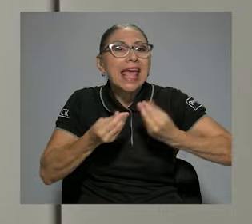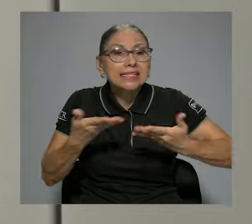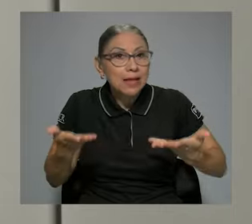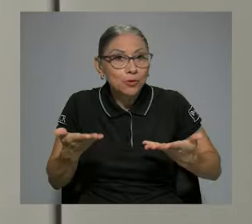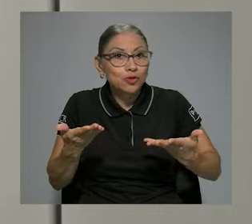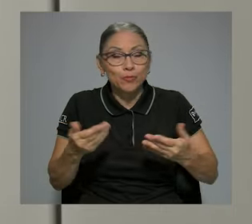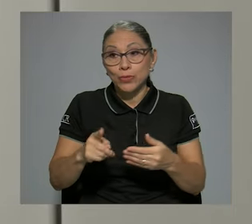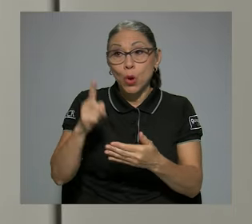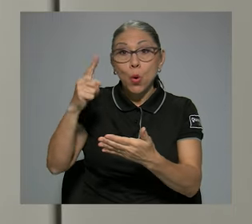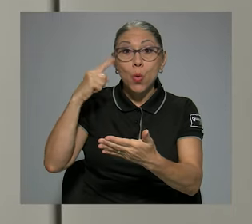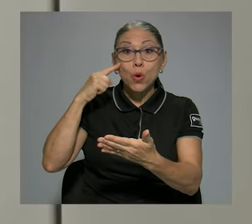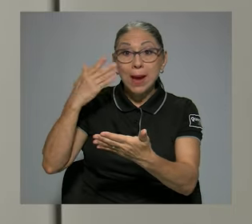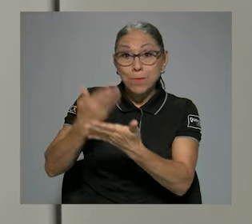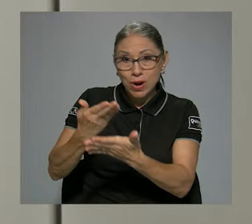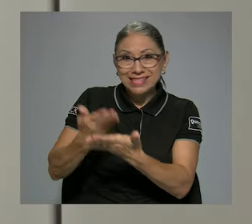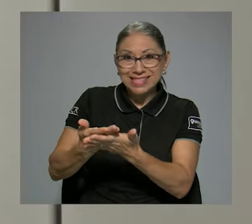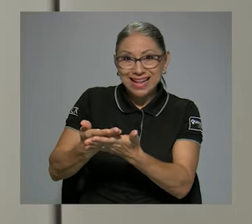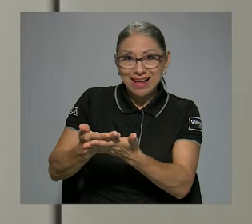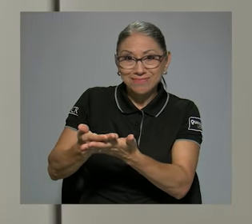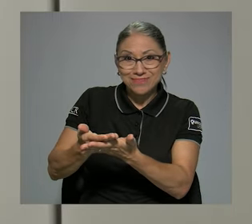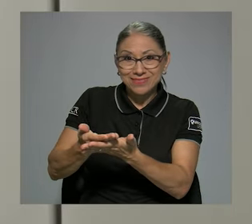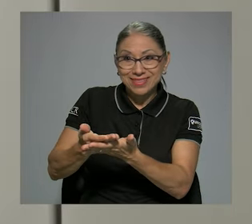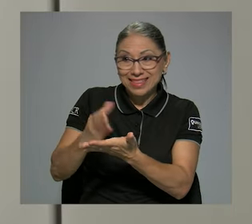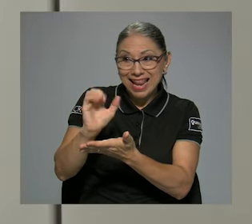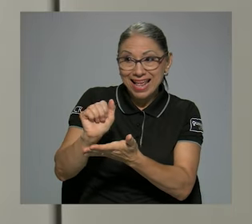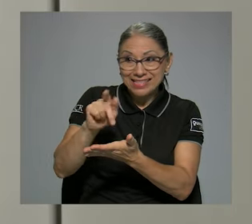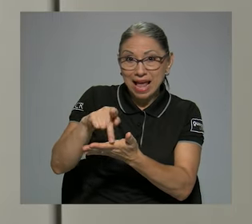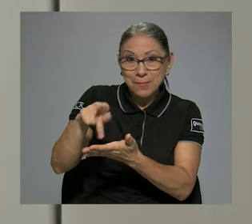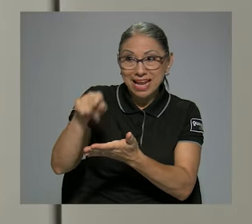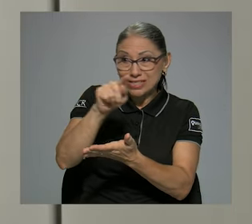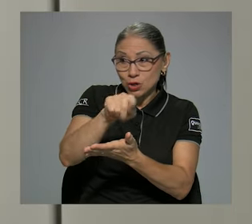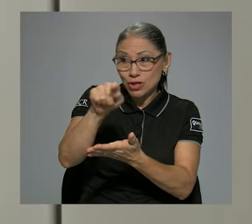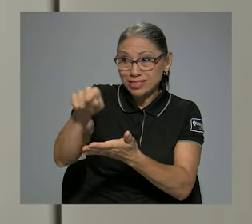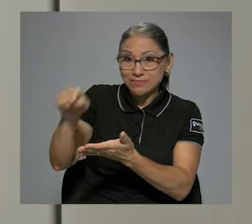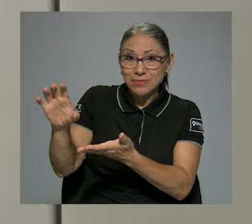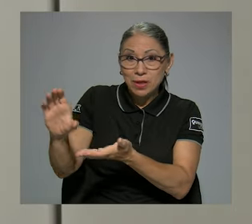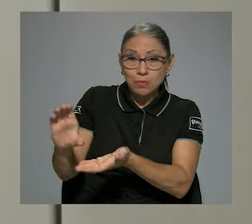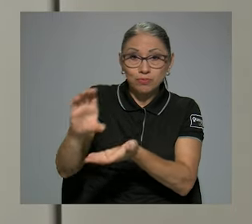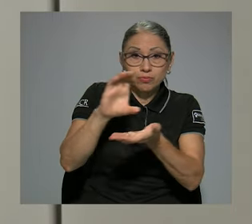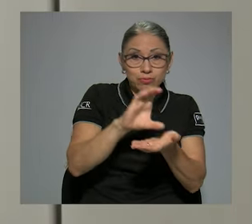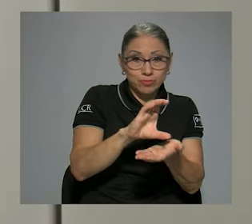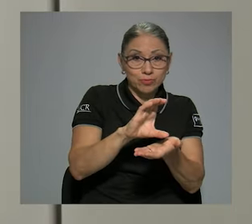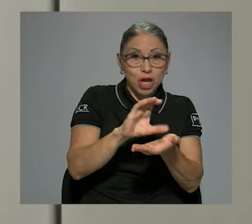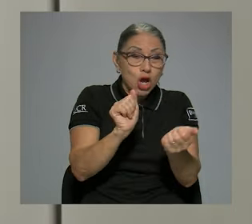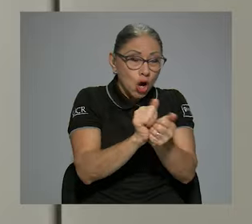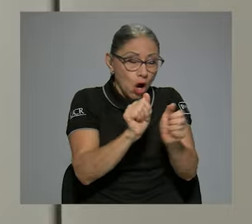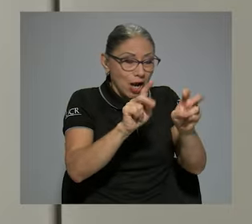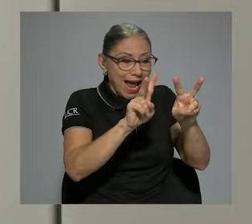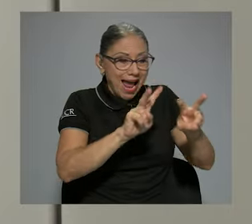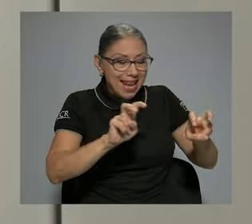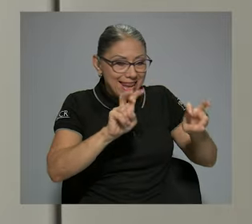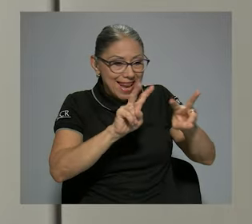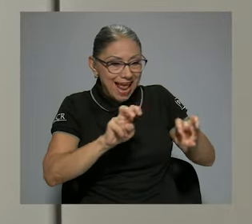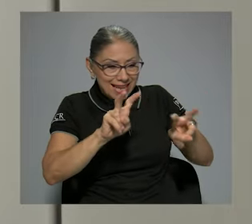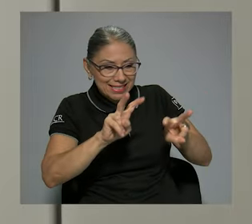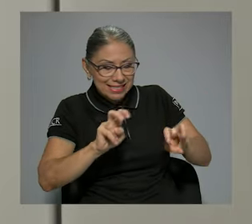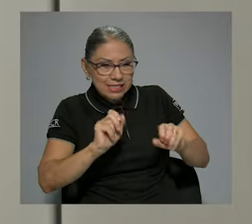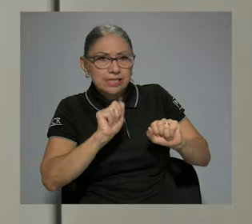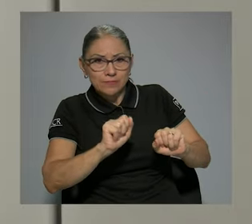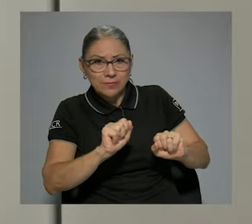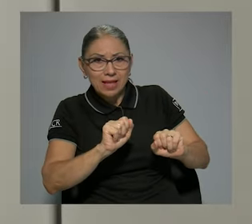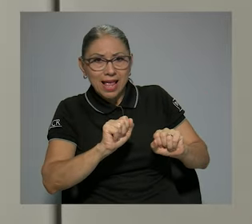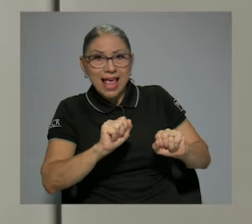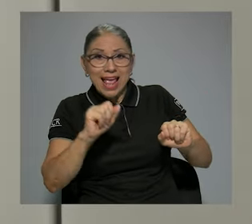tomar una muestra de las aplicaciones y a través de análisis le